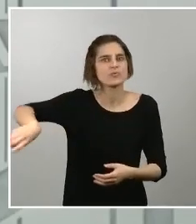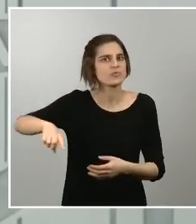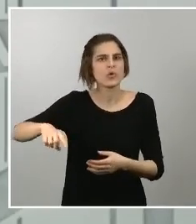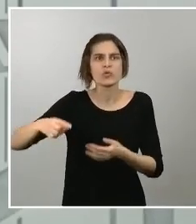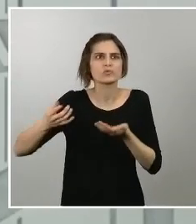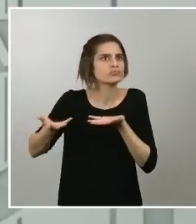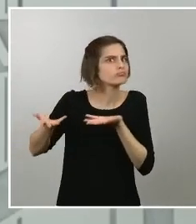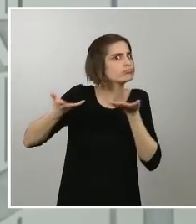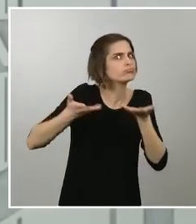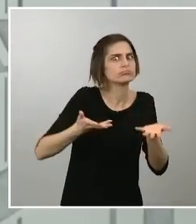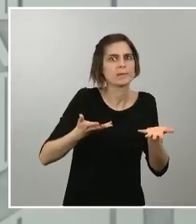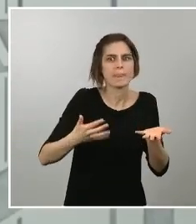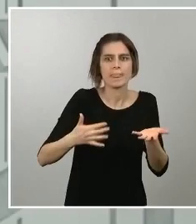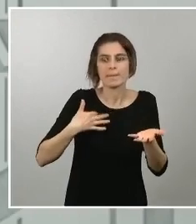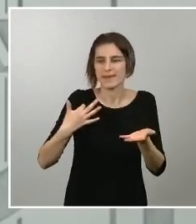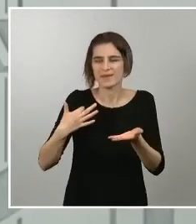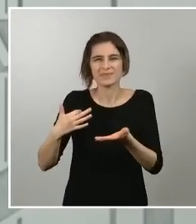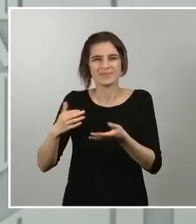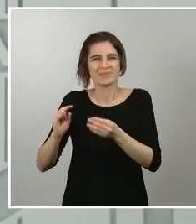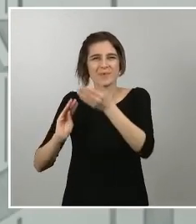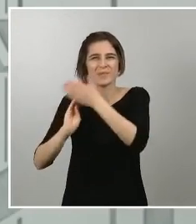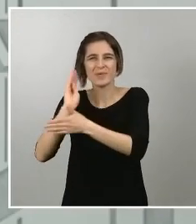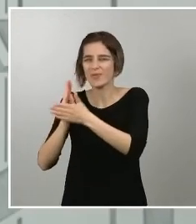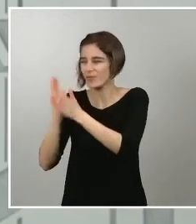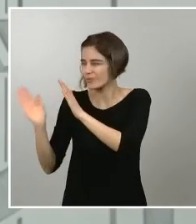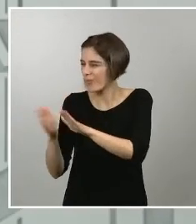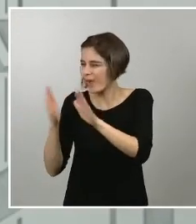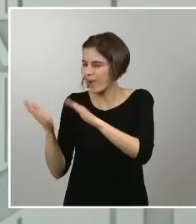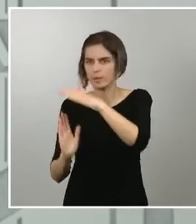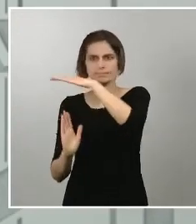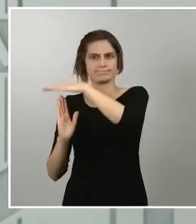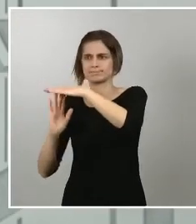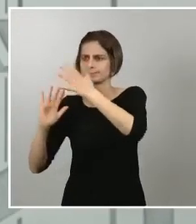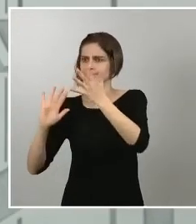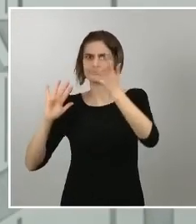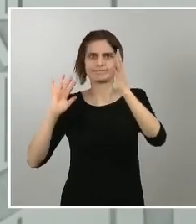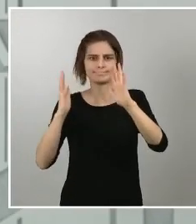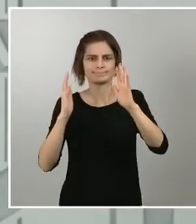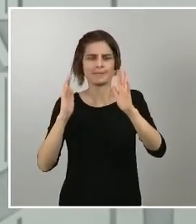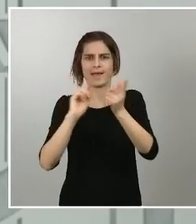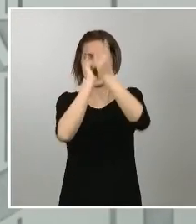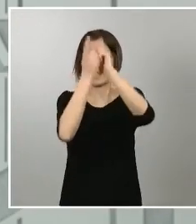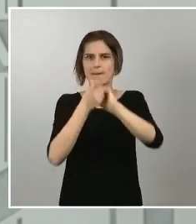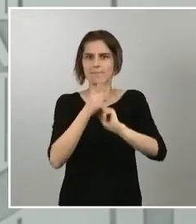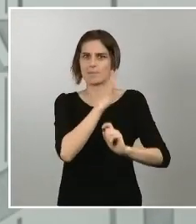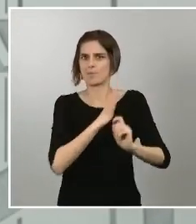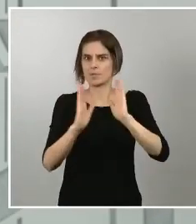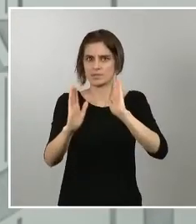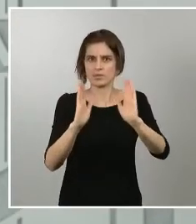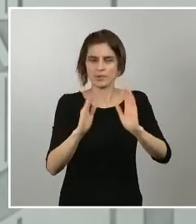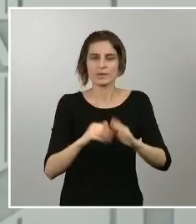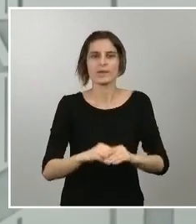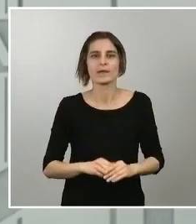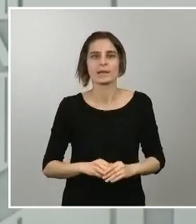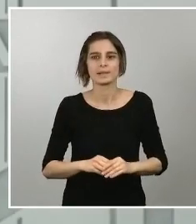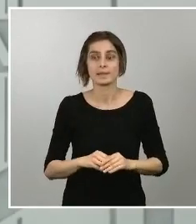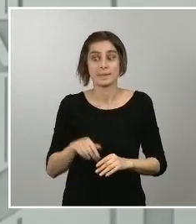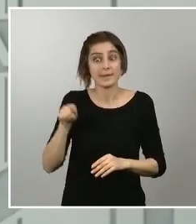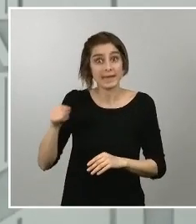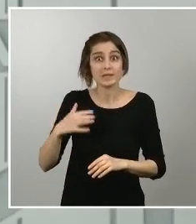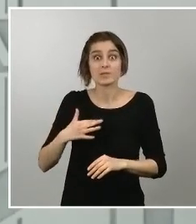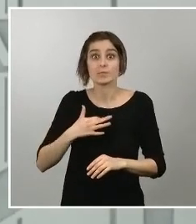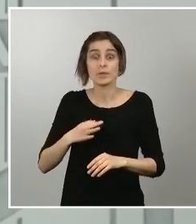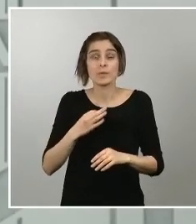su línea de productos de forma transitoria de modo que puedan proveer aquellos productos que en este momento son fundamentales son